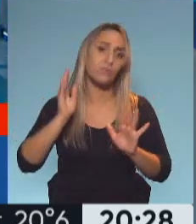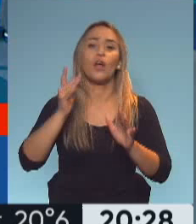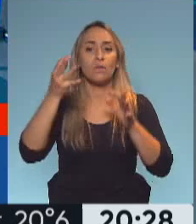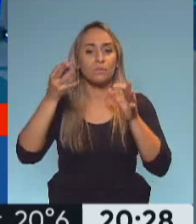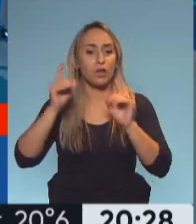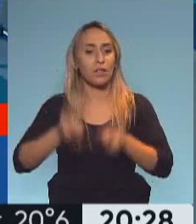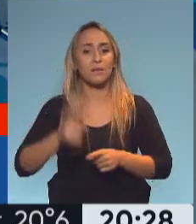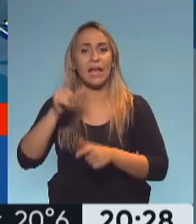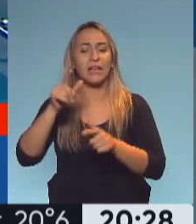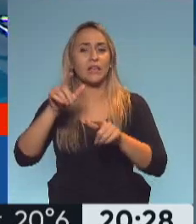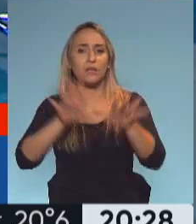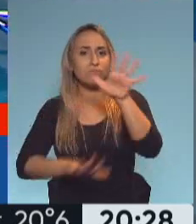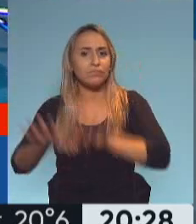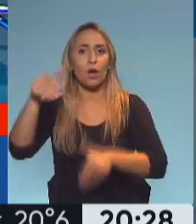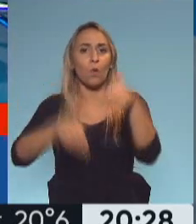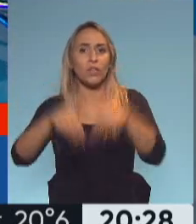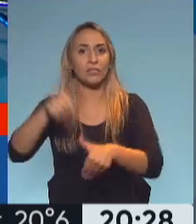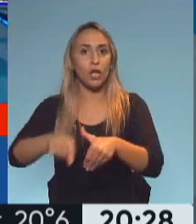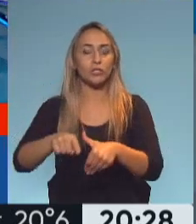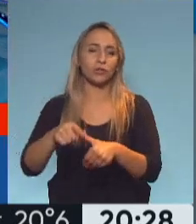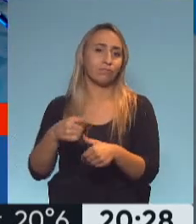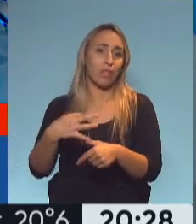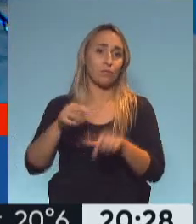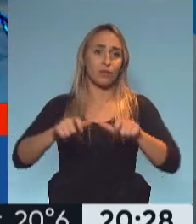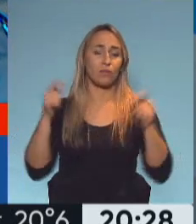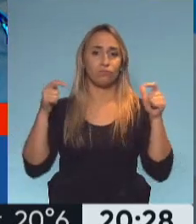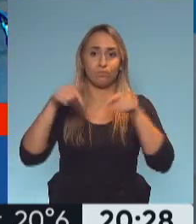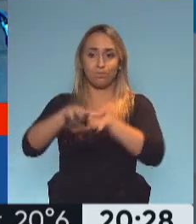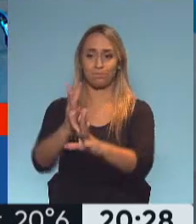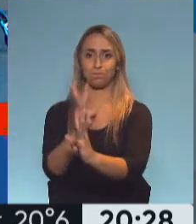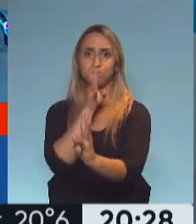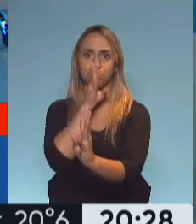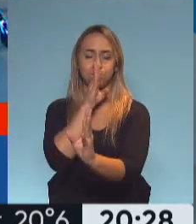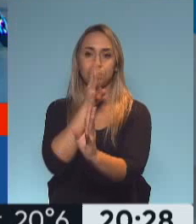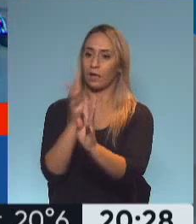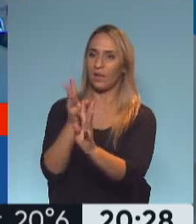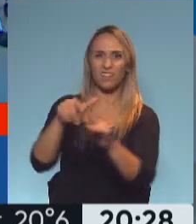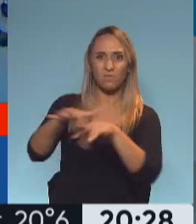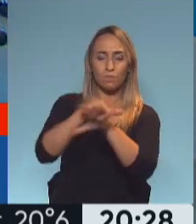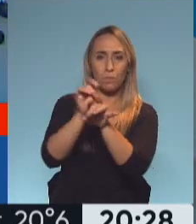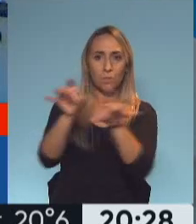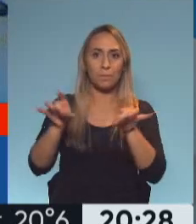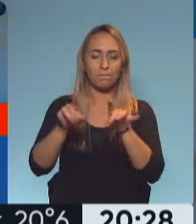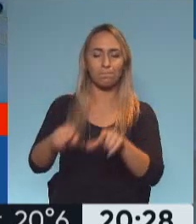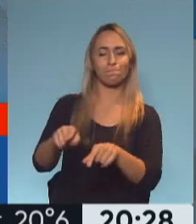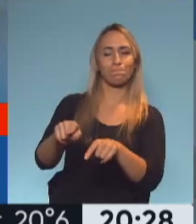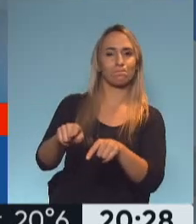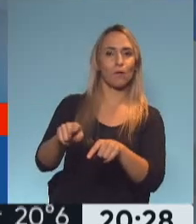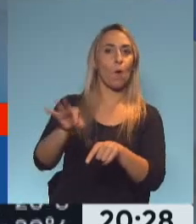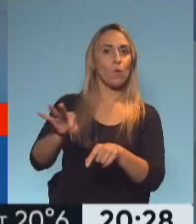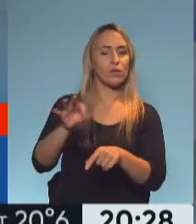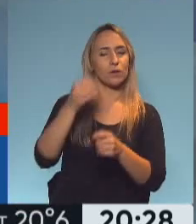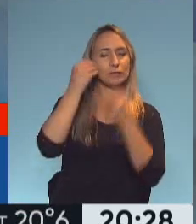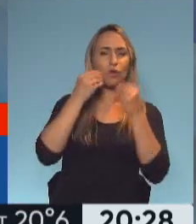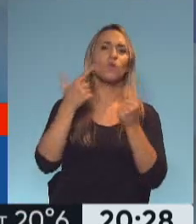aglomeración y mucho movimiento de personas. Esa es realmente la única preocupación que nosotros, como gobierno provincial, tenemos respecto a la PASO. Ni